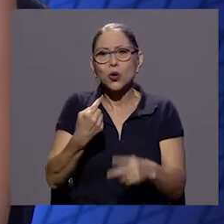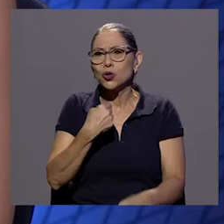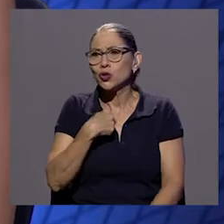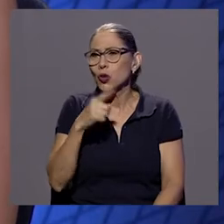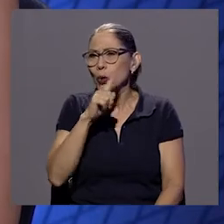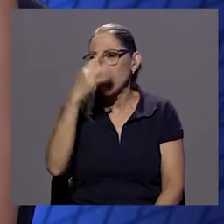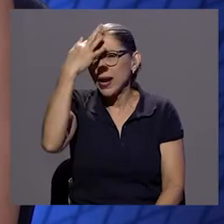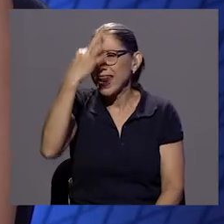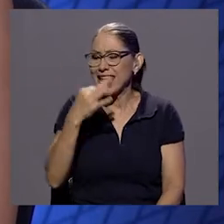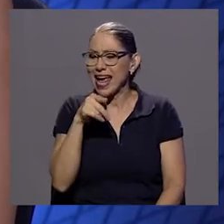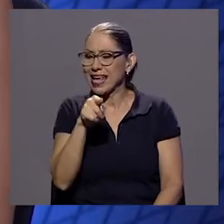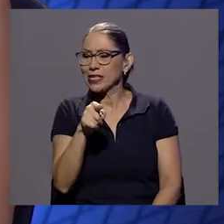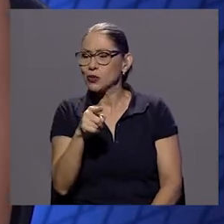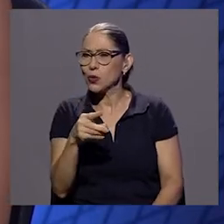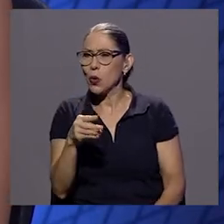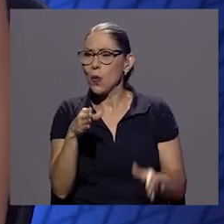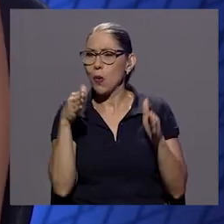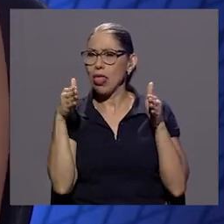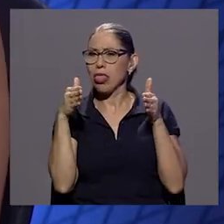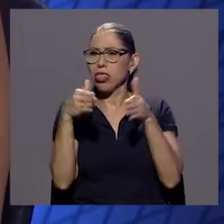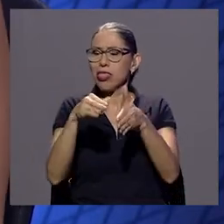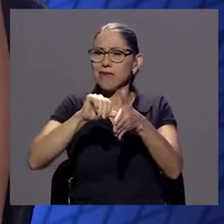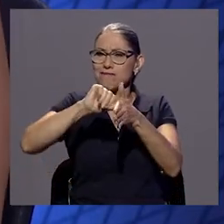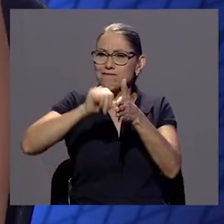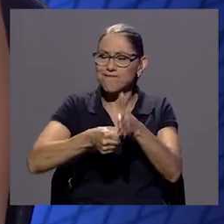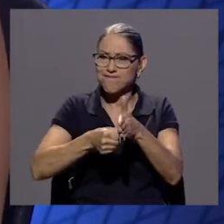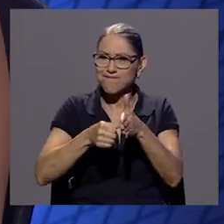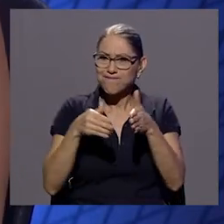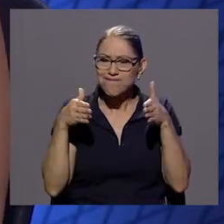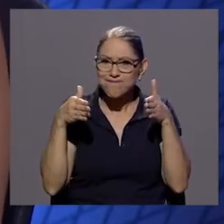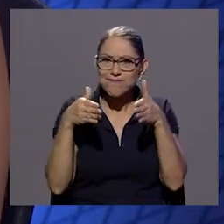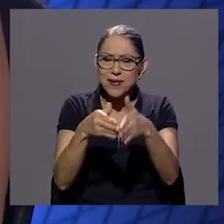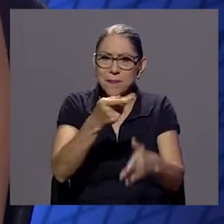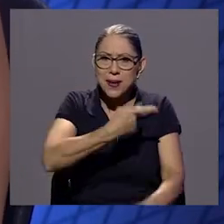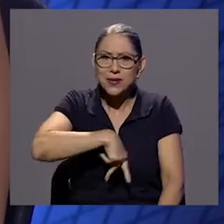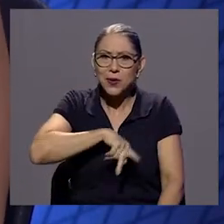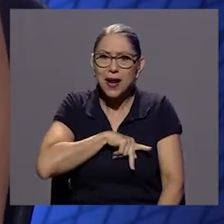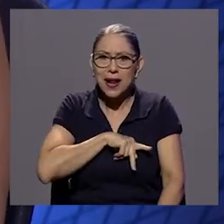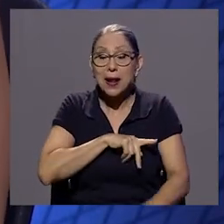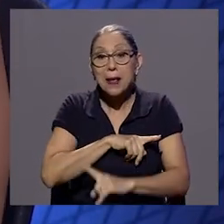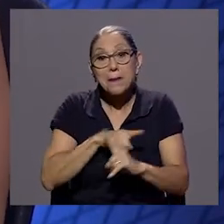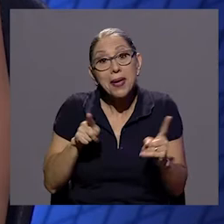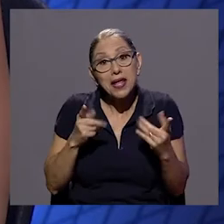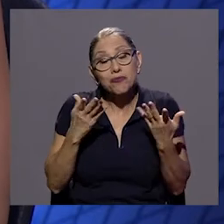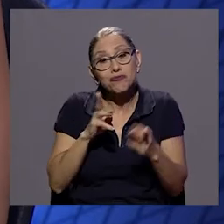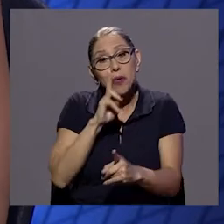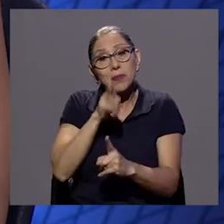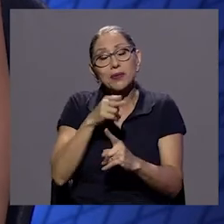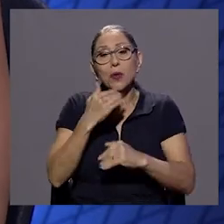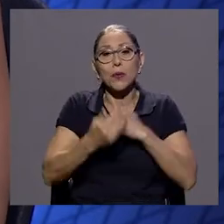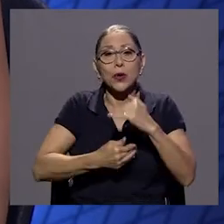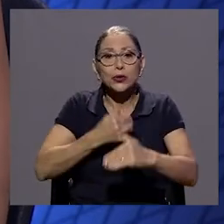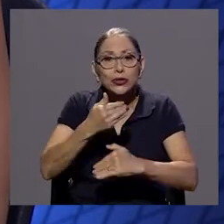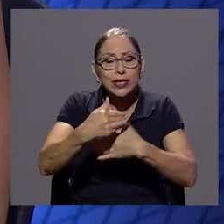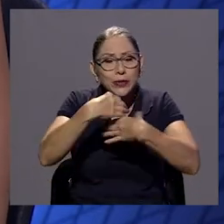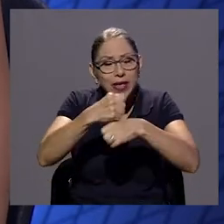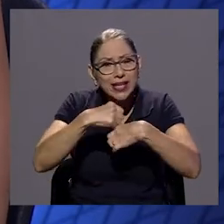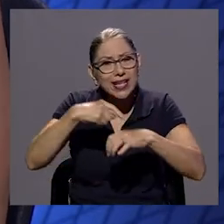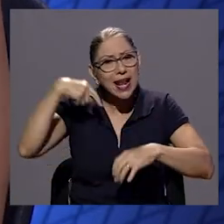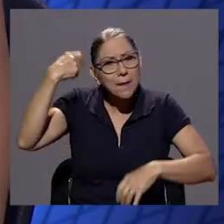por algo tan personal sino que fue algo que en el camino también del proceso mismo de la película